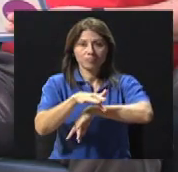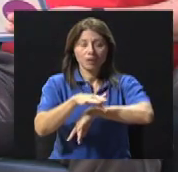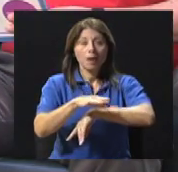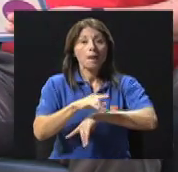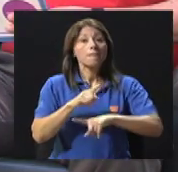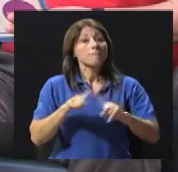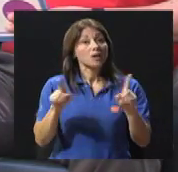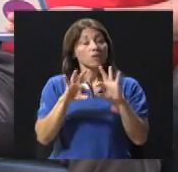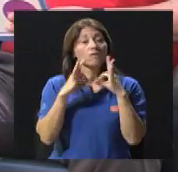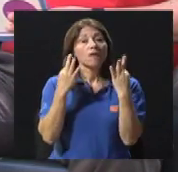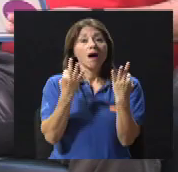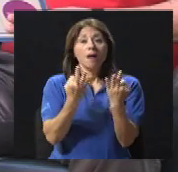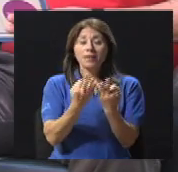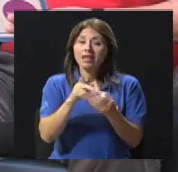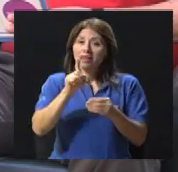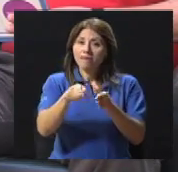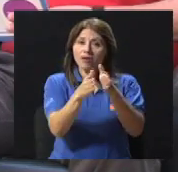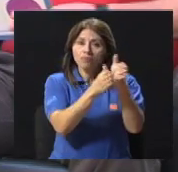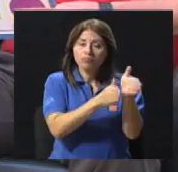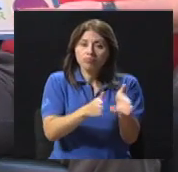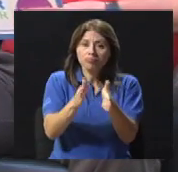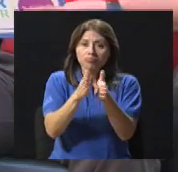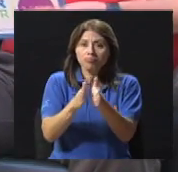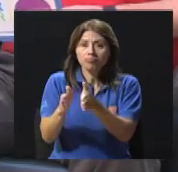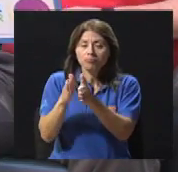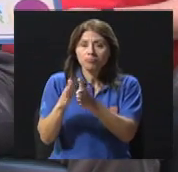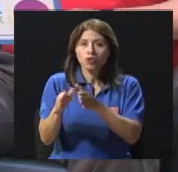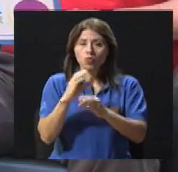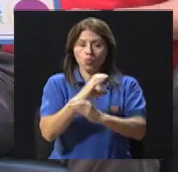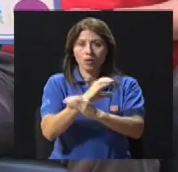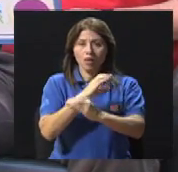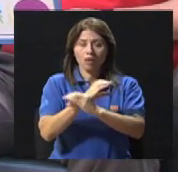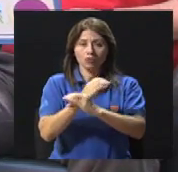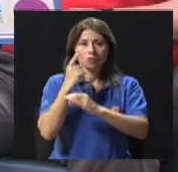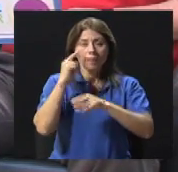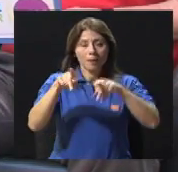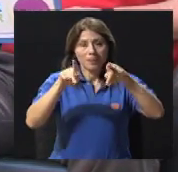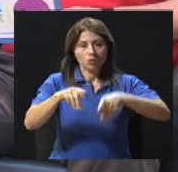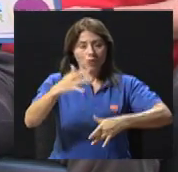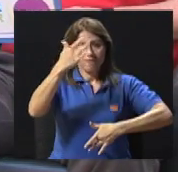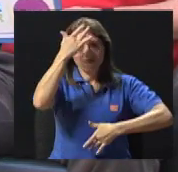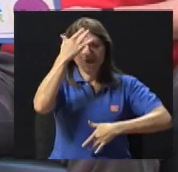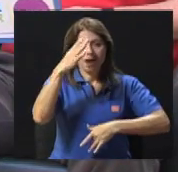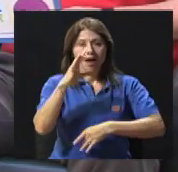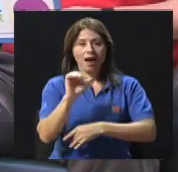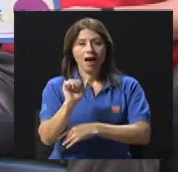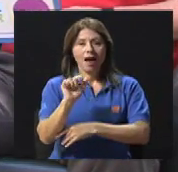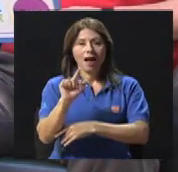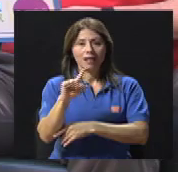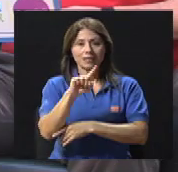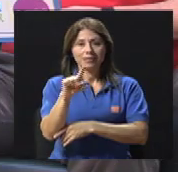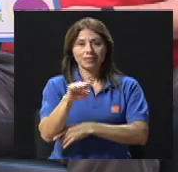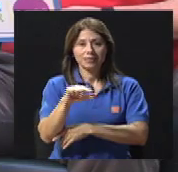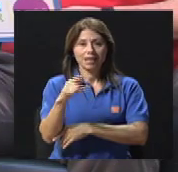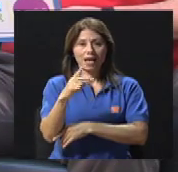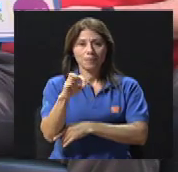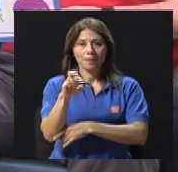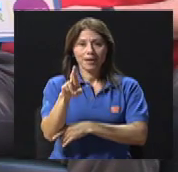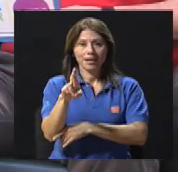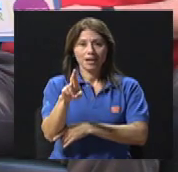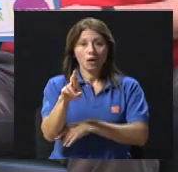organizar y planear para las personas con Alzheimer, como puede ser el ejercicio, ejercicio físico y ejercicio mental,